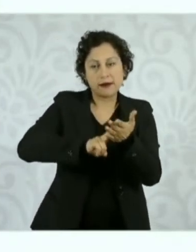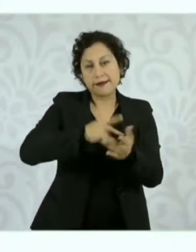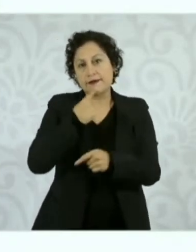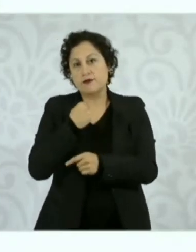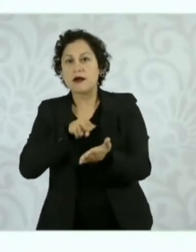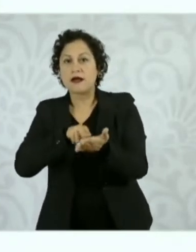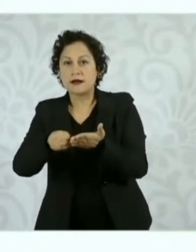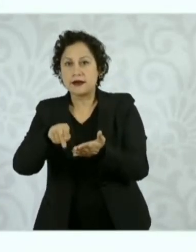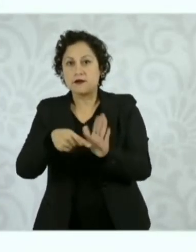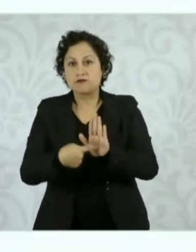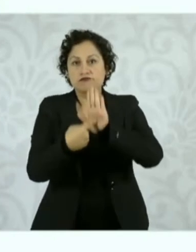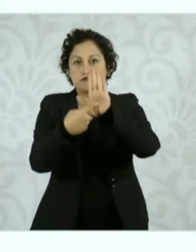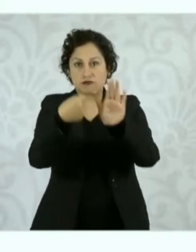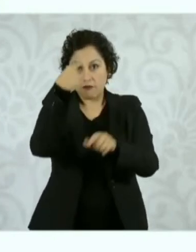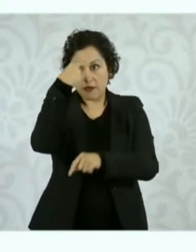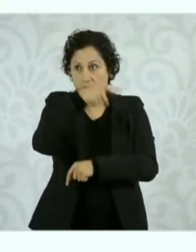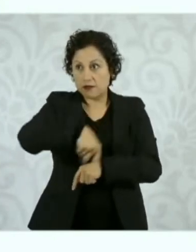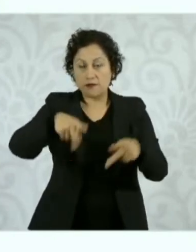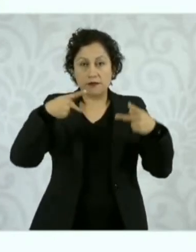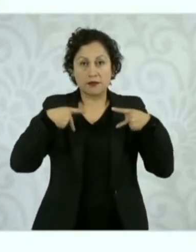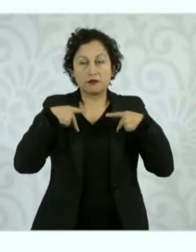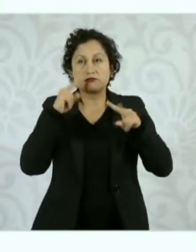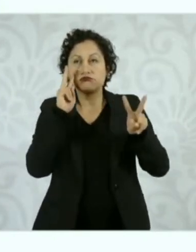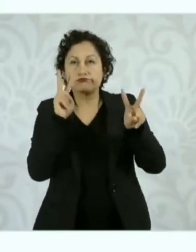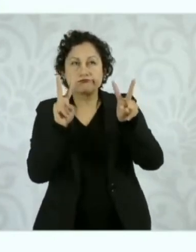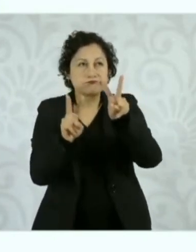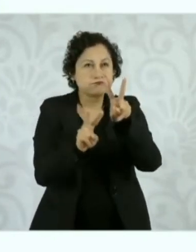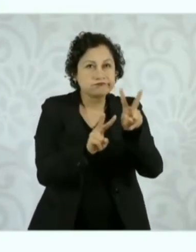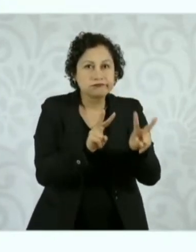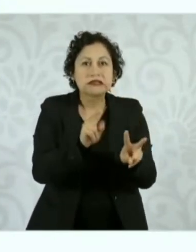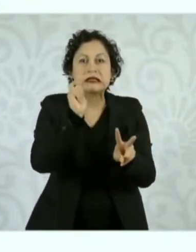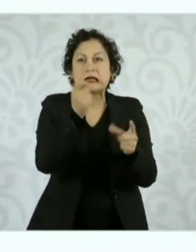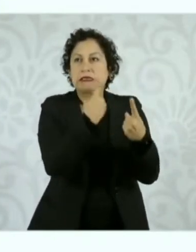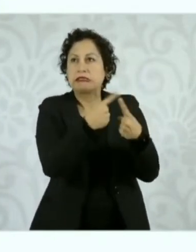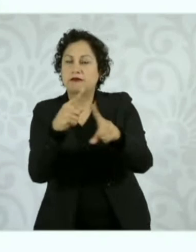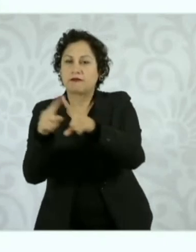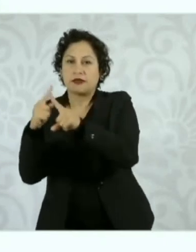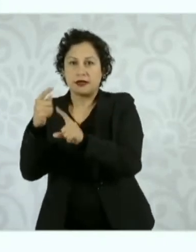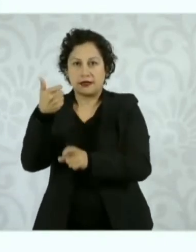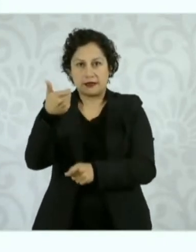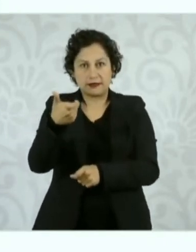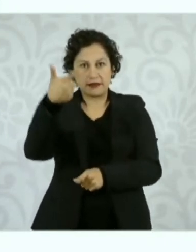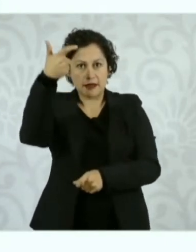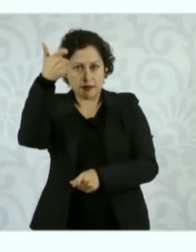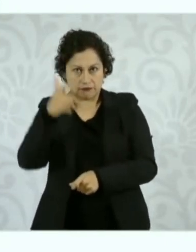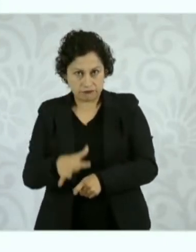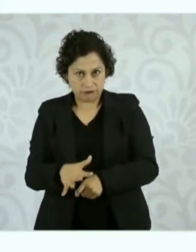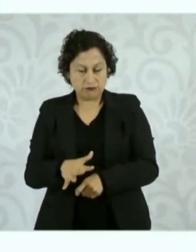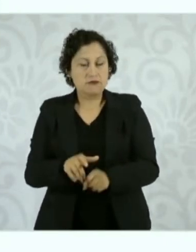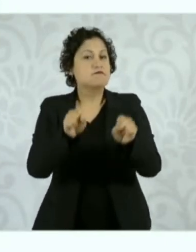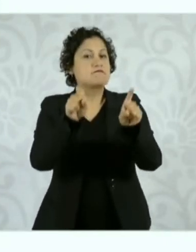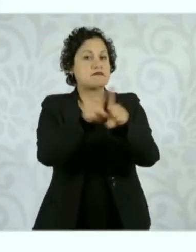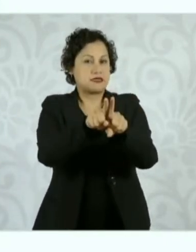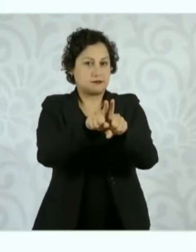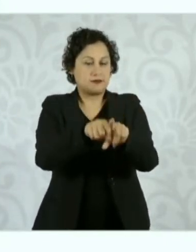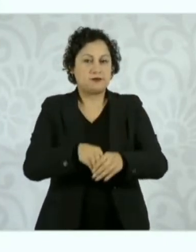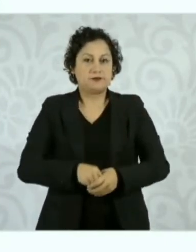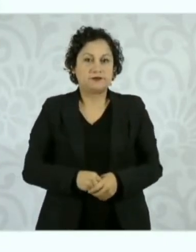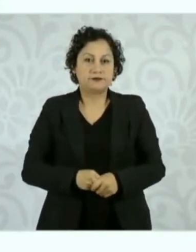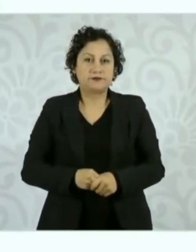consumidoras puedan diferenciar los diversos precios en lo que se comercializan los mismos tipos de gasolinas.